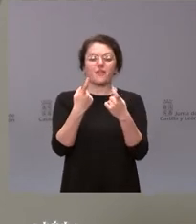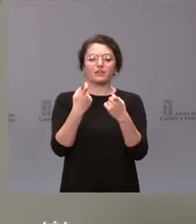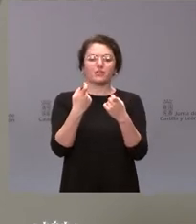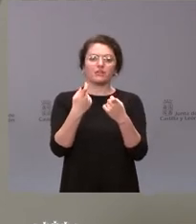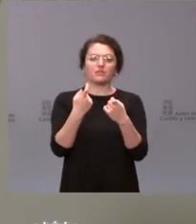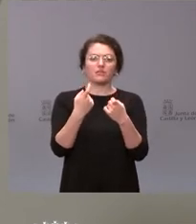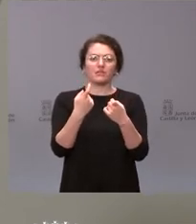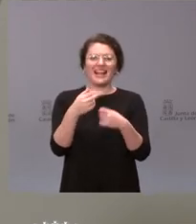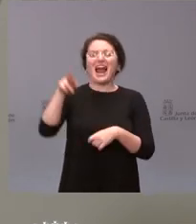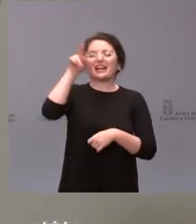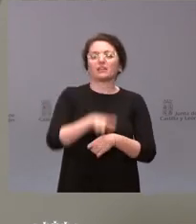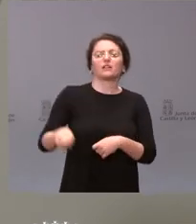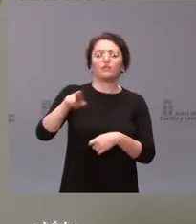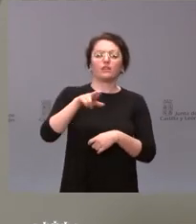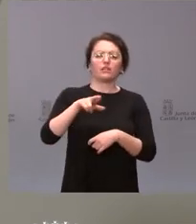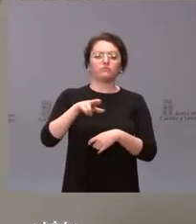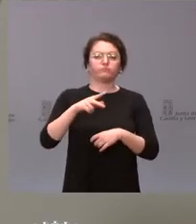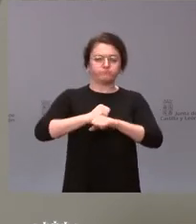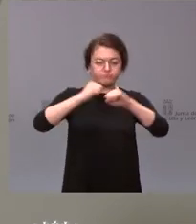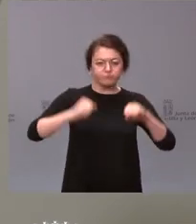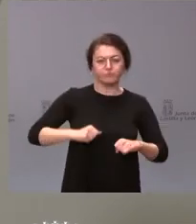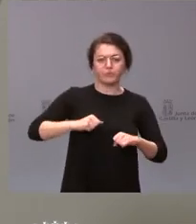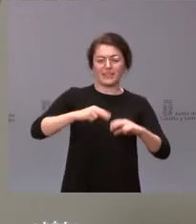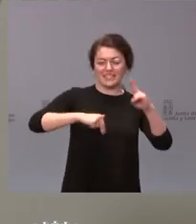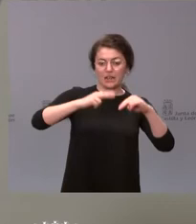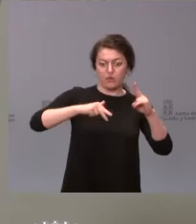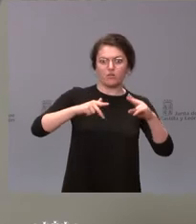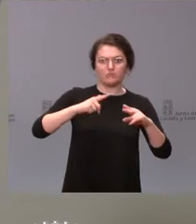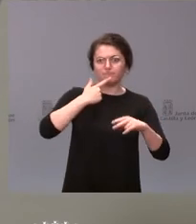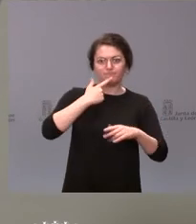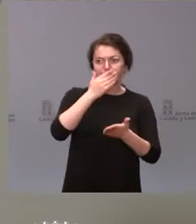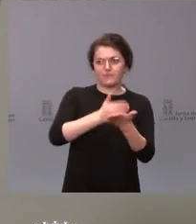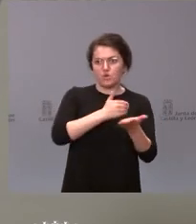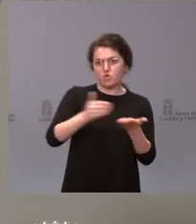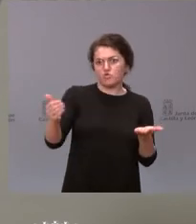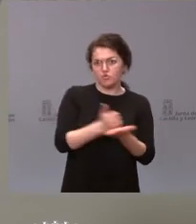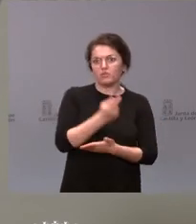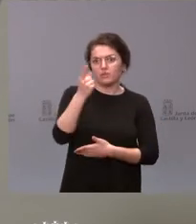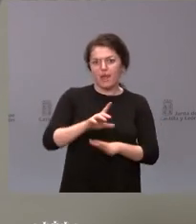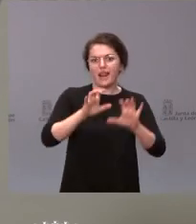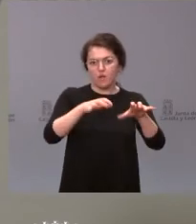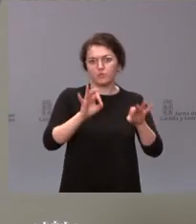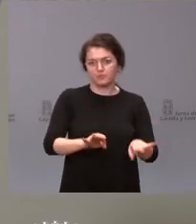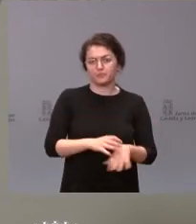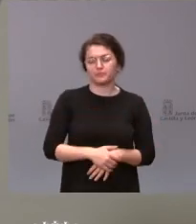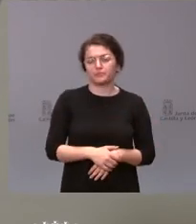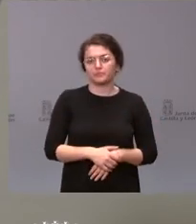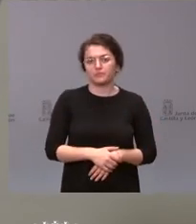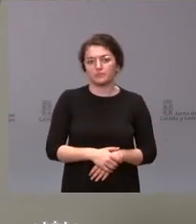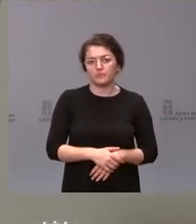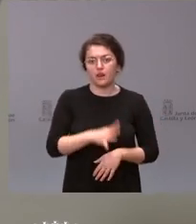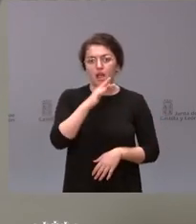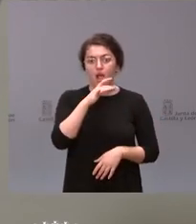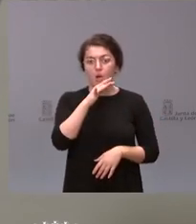instalaciones en toda la comunidad autónoma, también en la provincia de León. Se está actualmente en el desarrollo de todo lo que es el programa de la definición